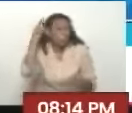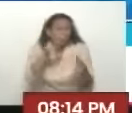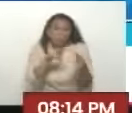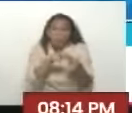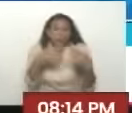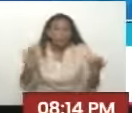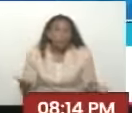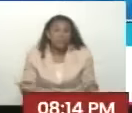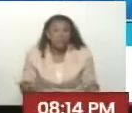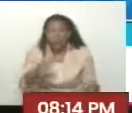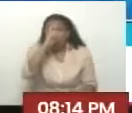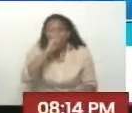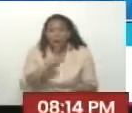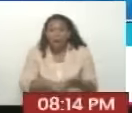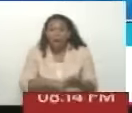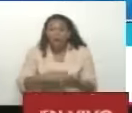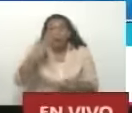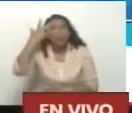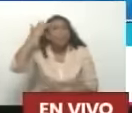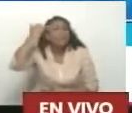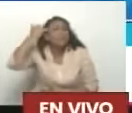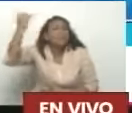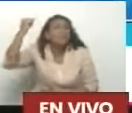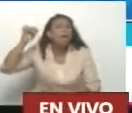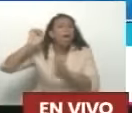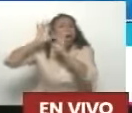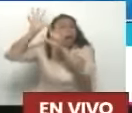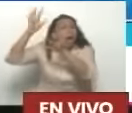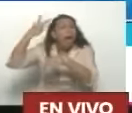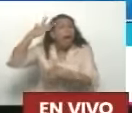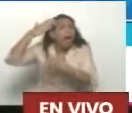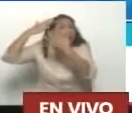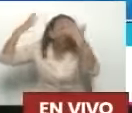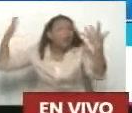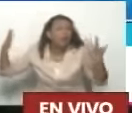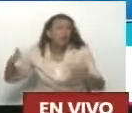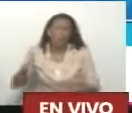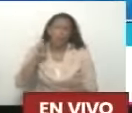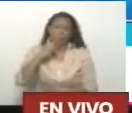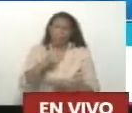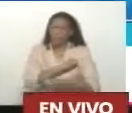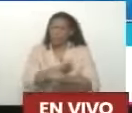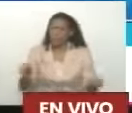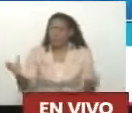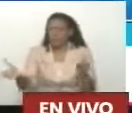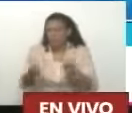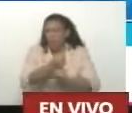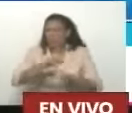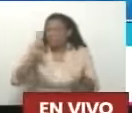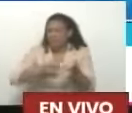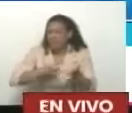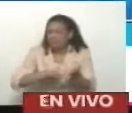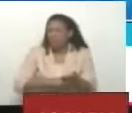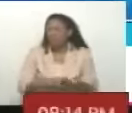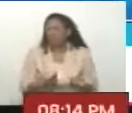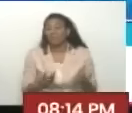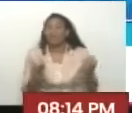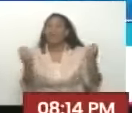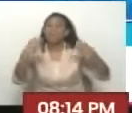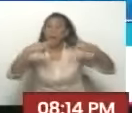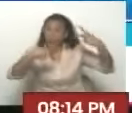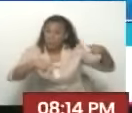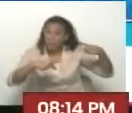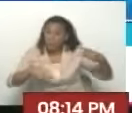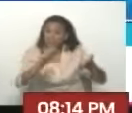Esto sonaba Como utopía De futuro Algunos Les sonaba Como imposible De lograr Y sigue Chávez De